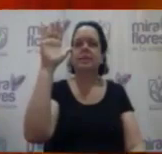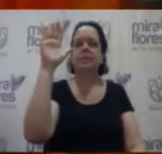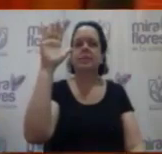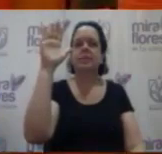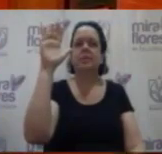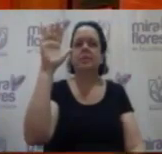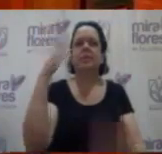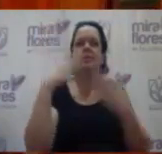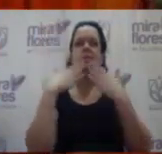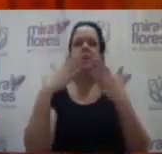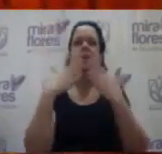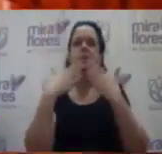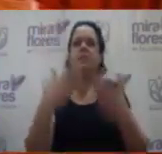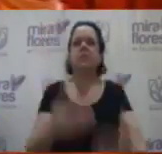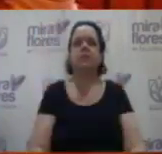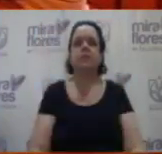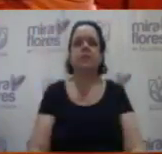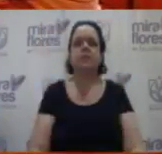mano. Gracias.